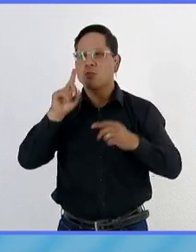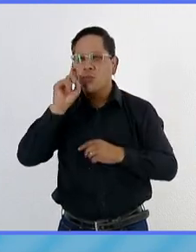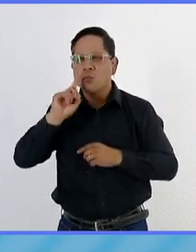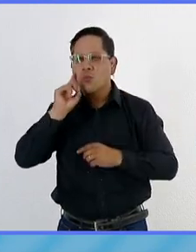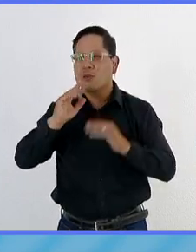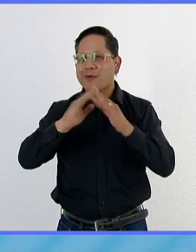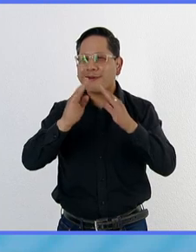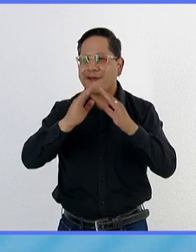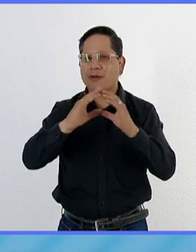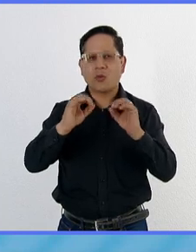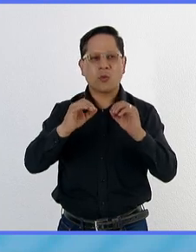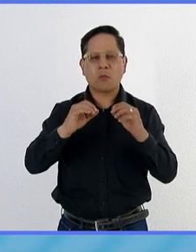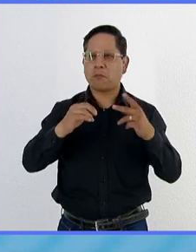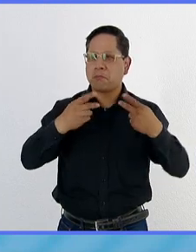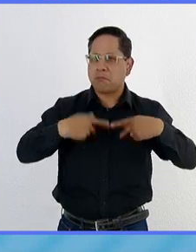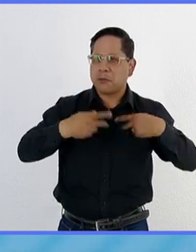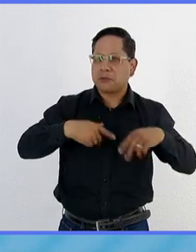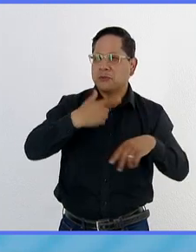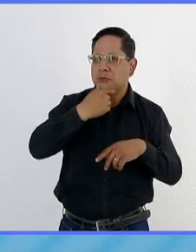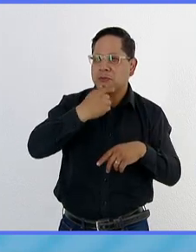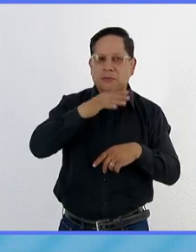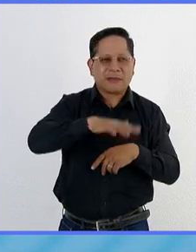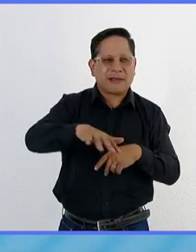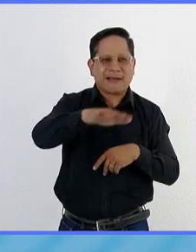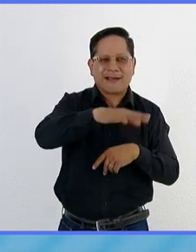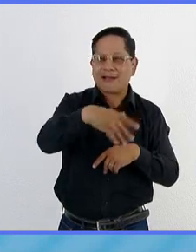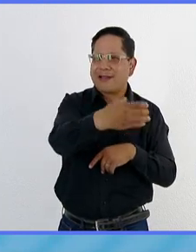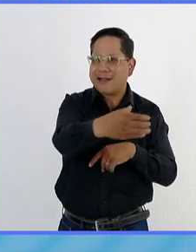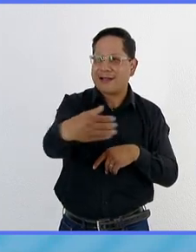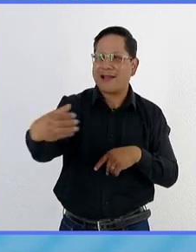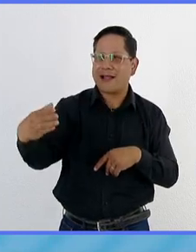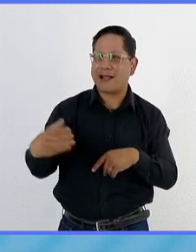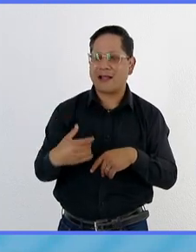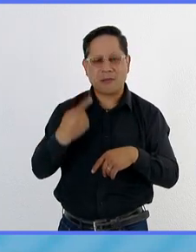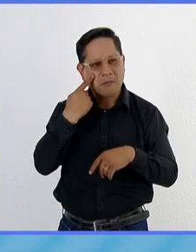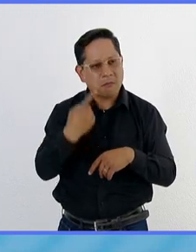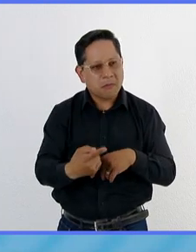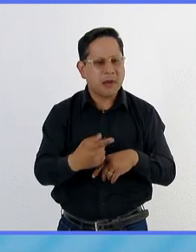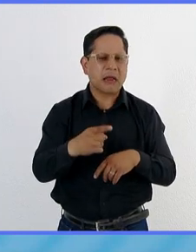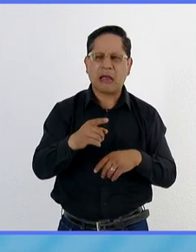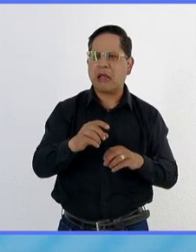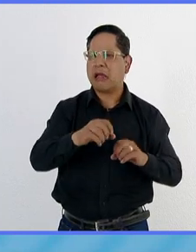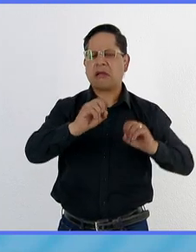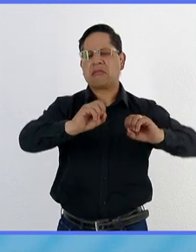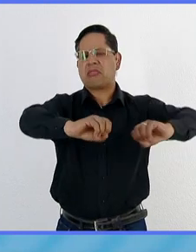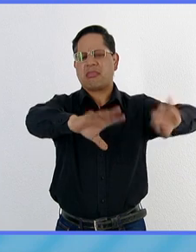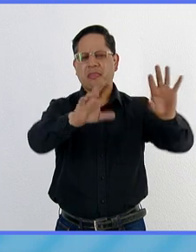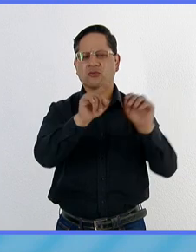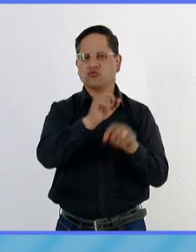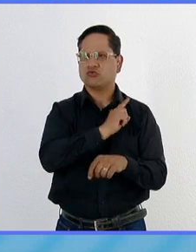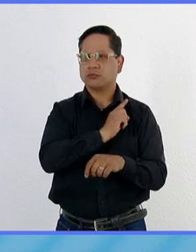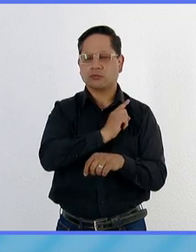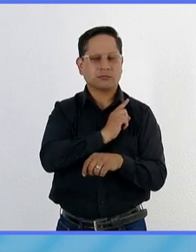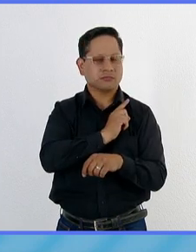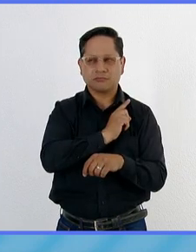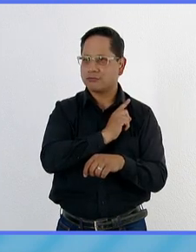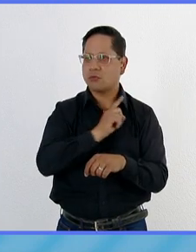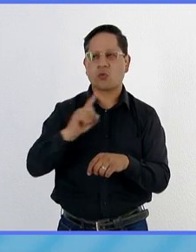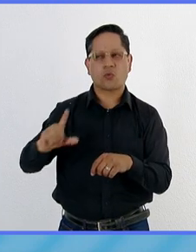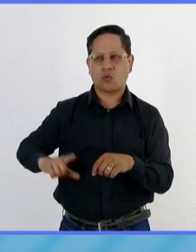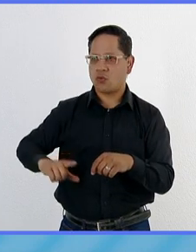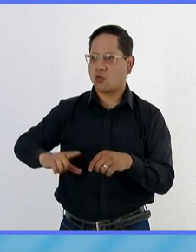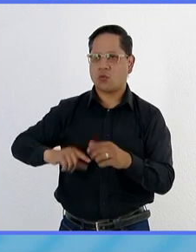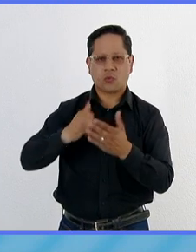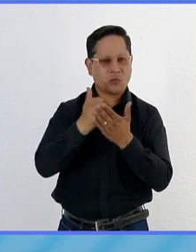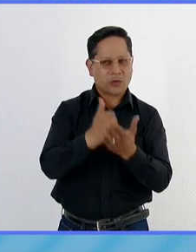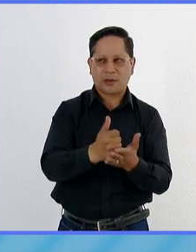los productores porque no necesariamente tendrían las condiciones para hacer las acciones de combate. Además, lo que se hace en el programa